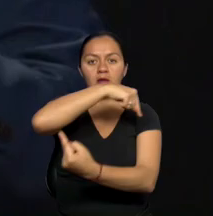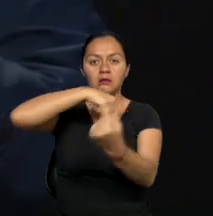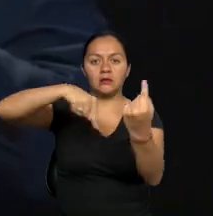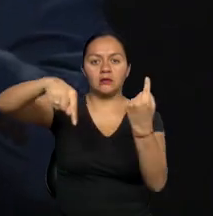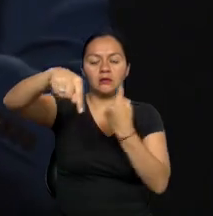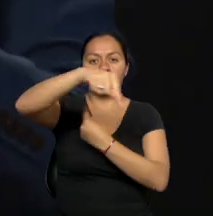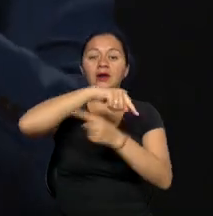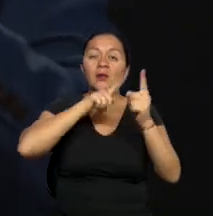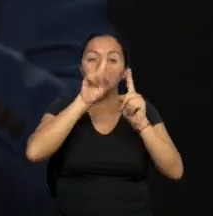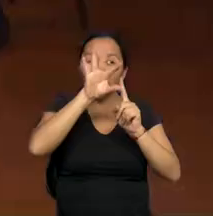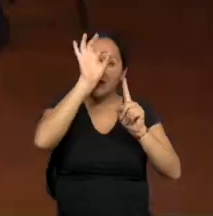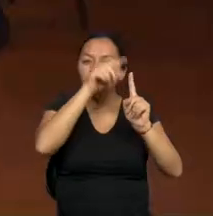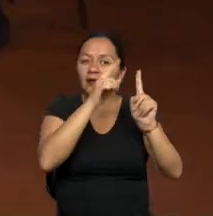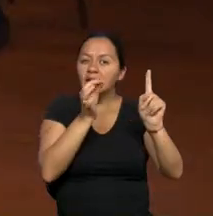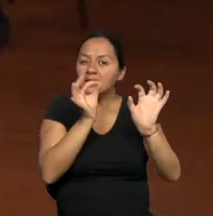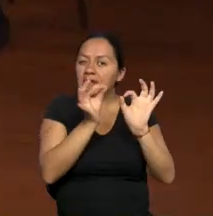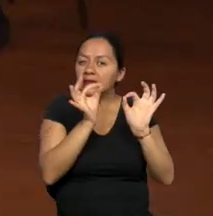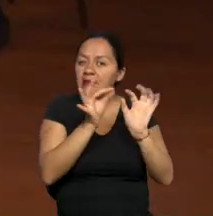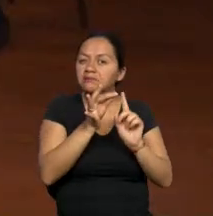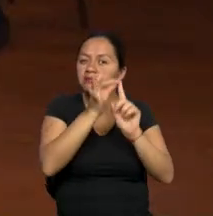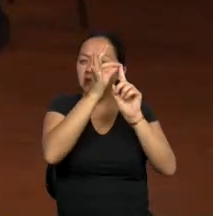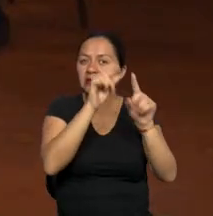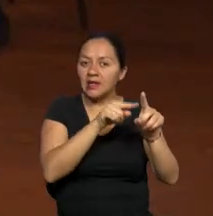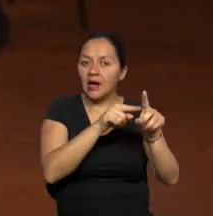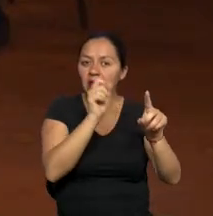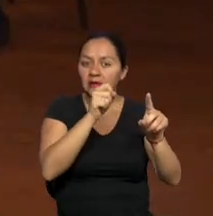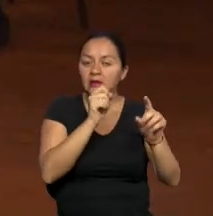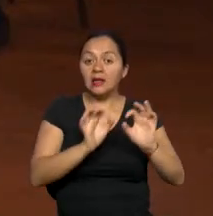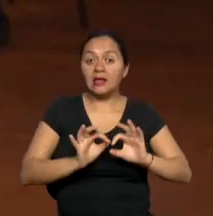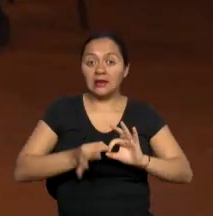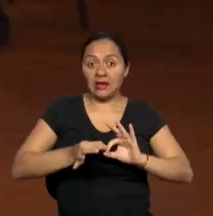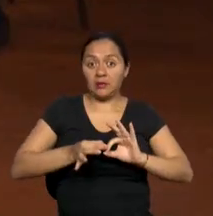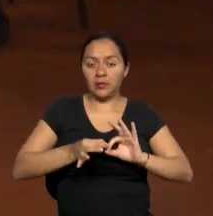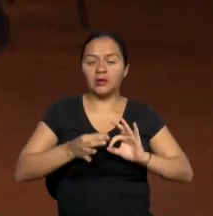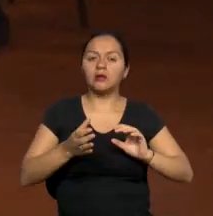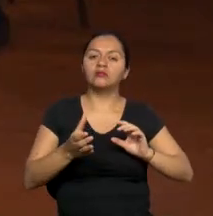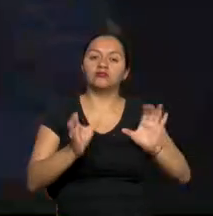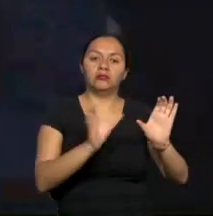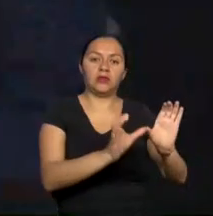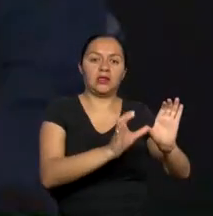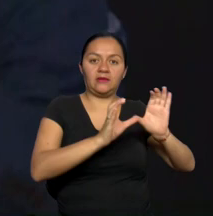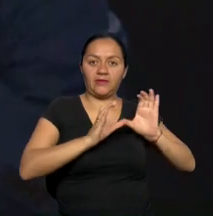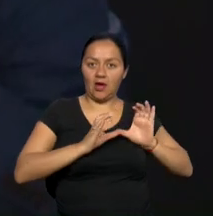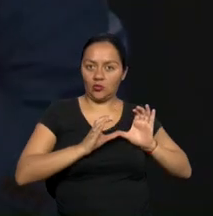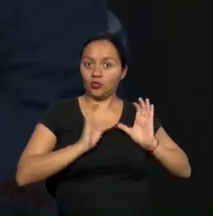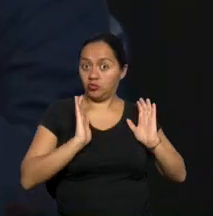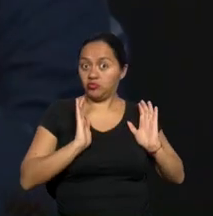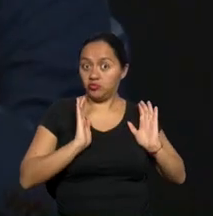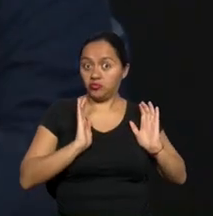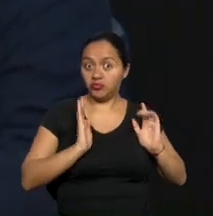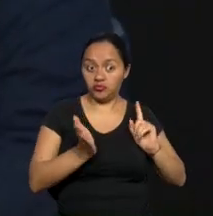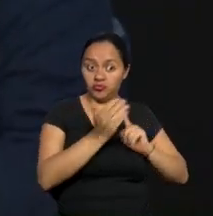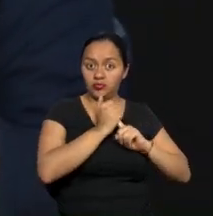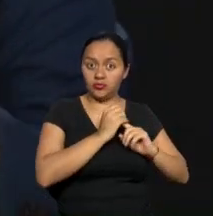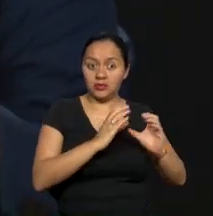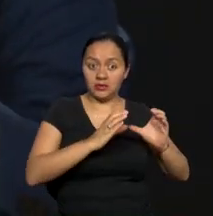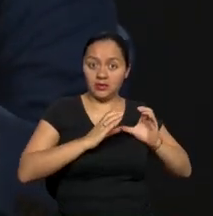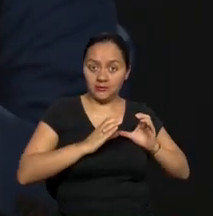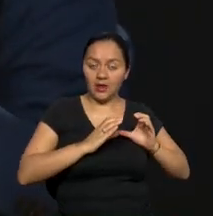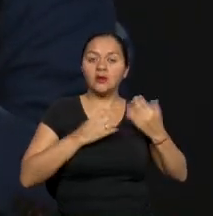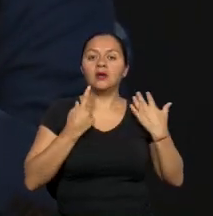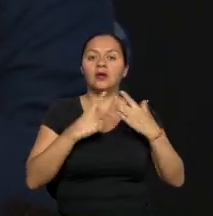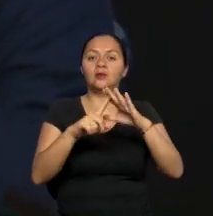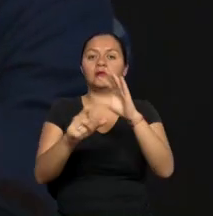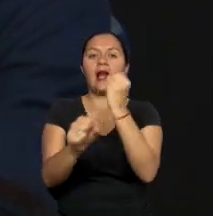es bien particular aquí. ¿Por qué? Gana primero el intérprete, porque obviamente el intérprete se lo incluye en el campo